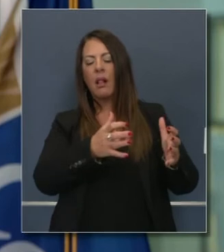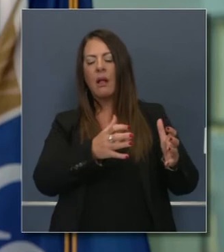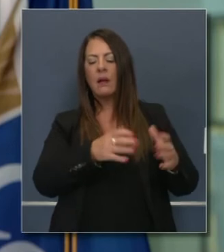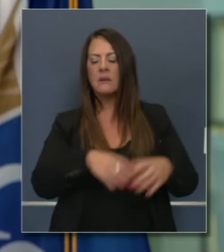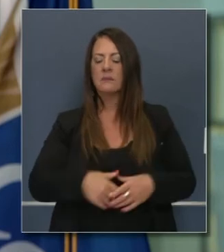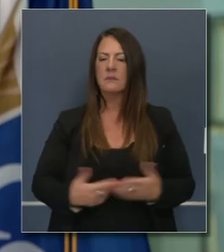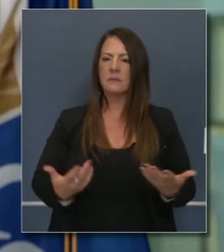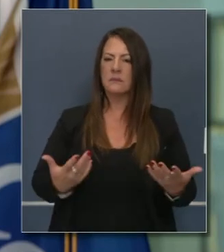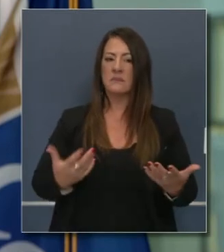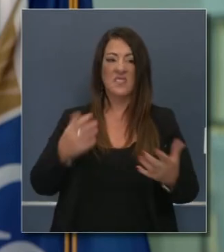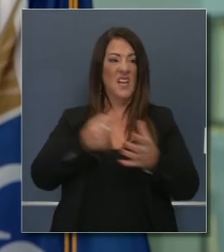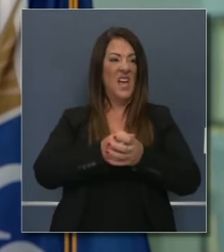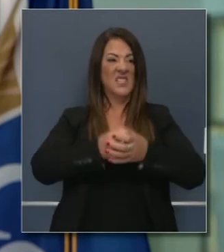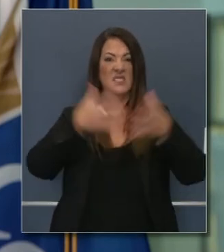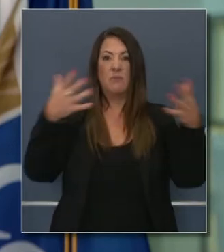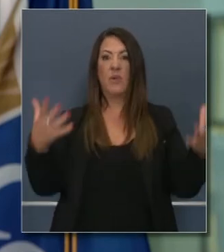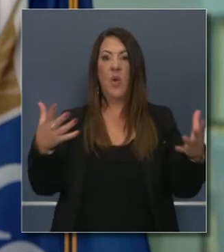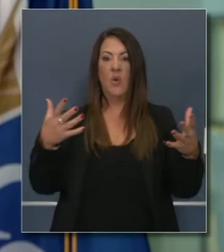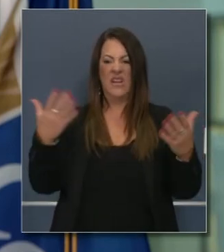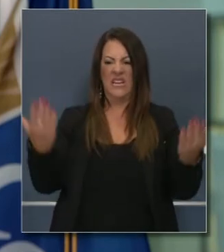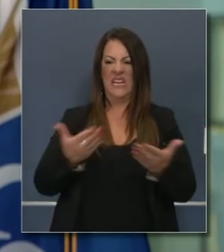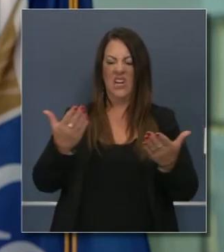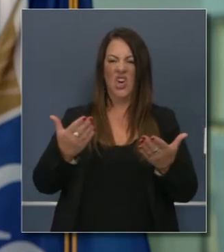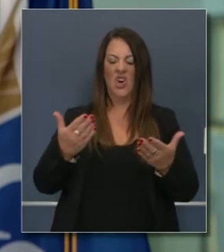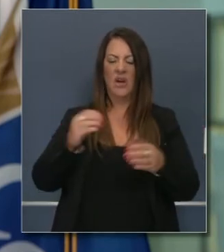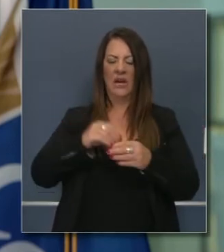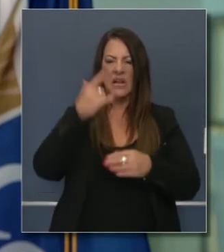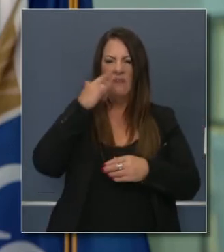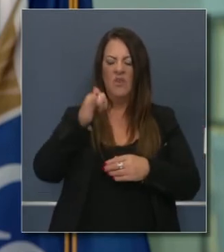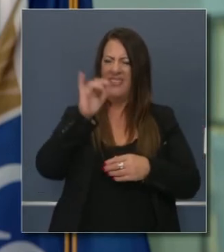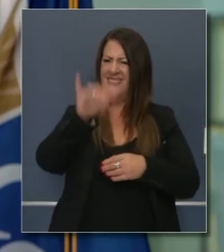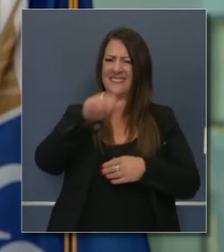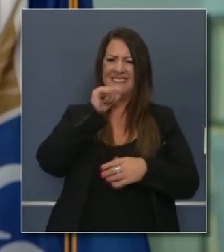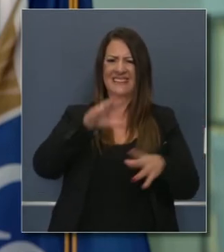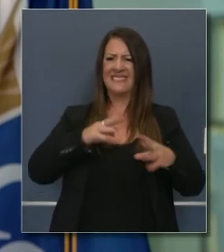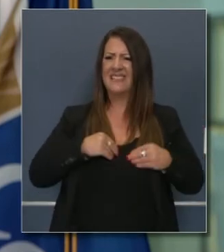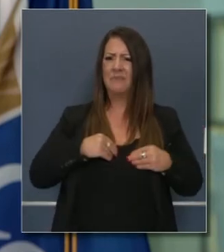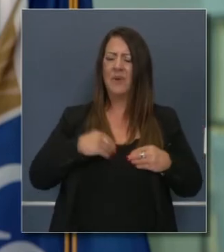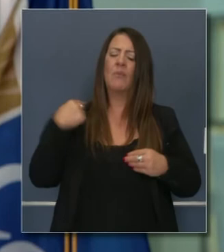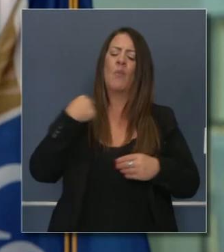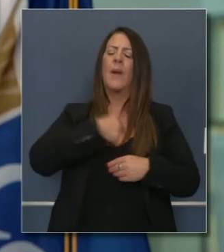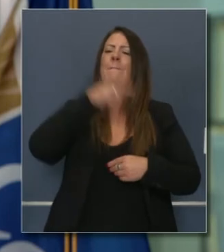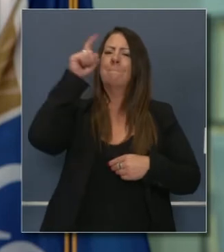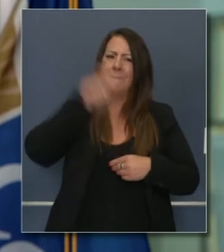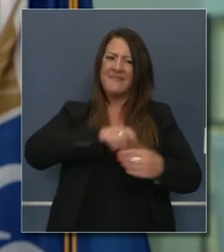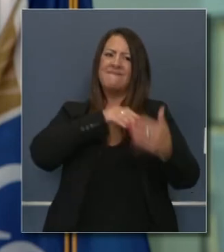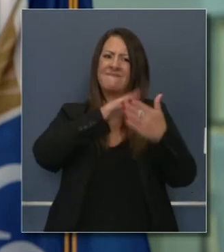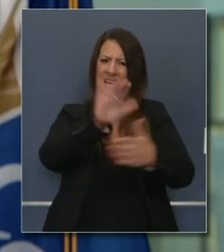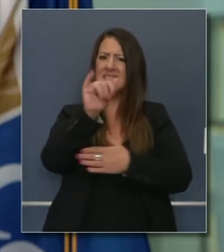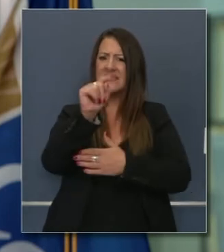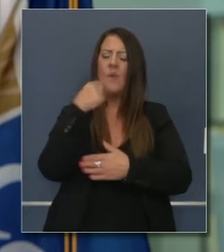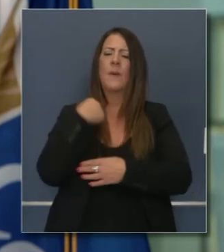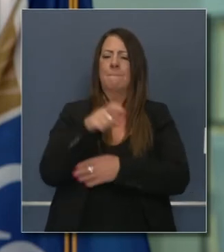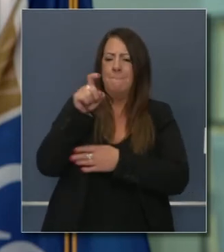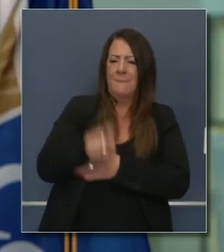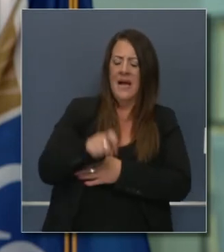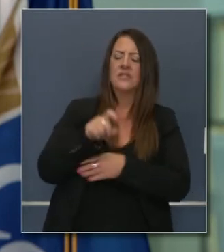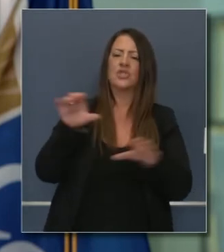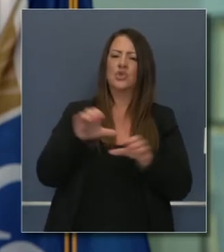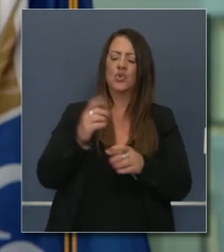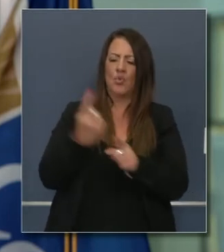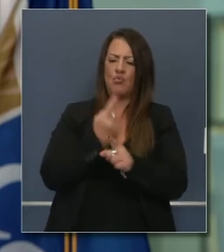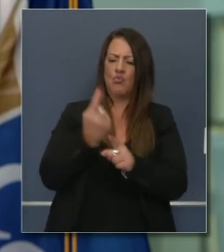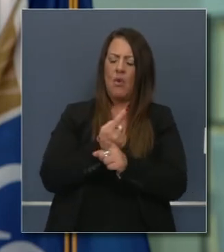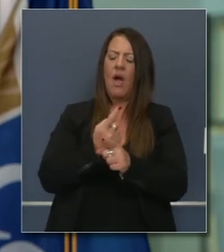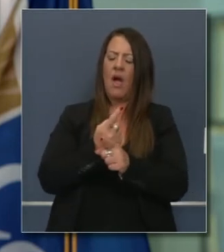Ese problema crónico de los desalojados ha explotado en los últimos años, es inaceptable y tenemos que atacarlo de frente, tenemos que